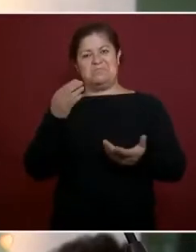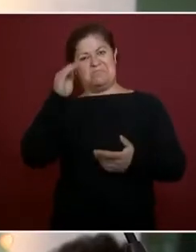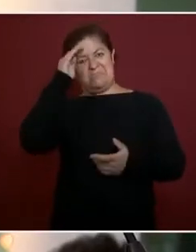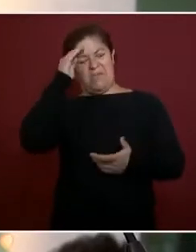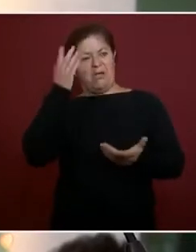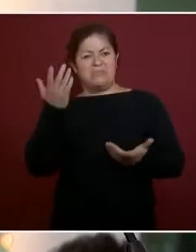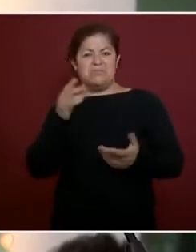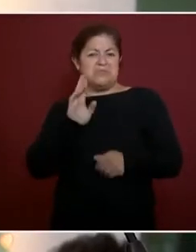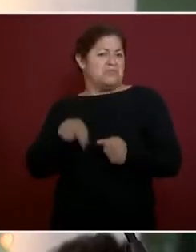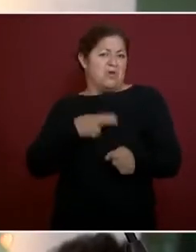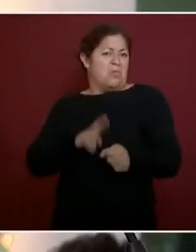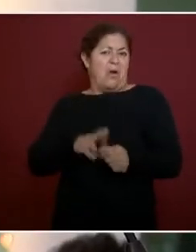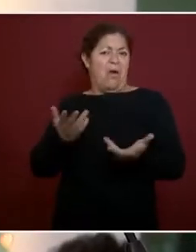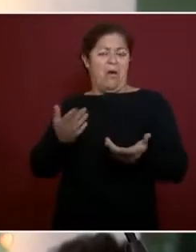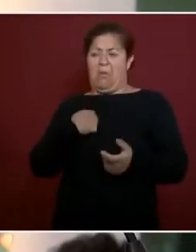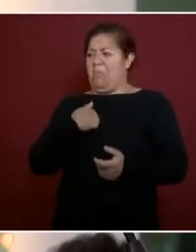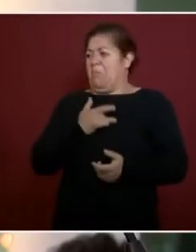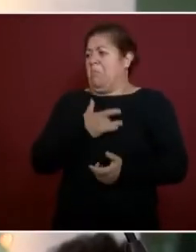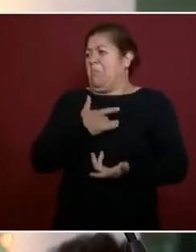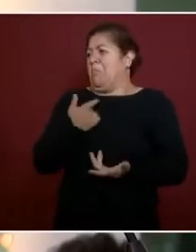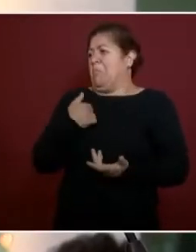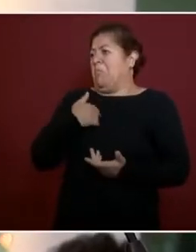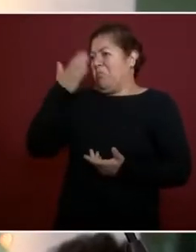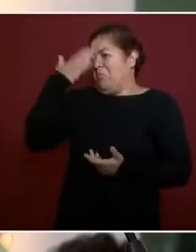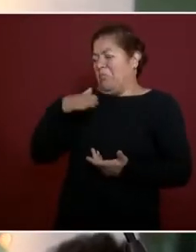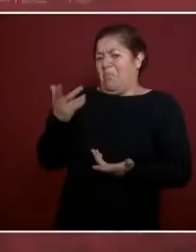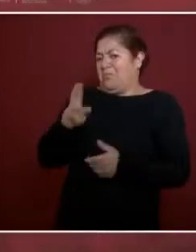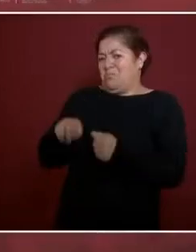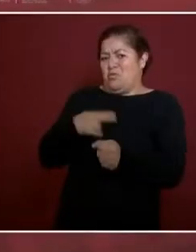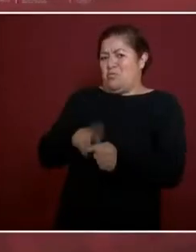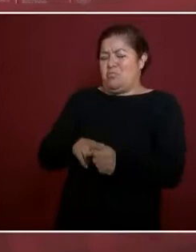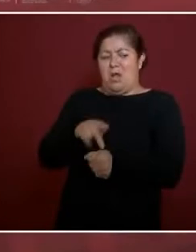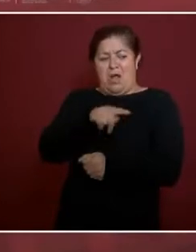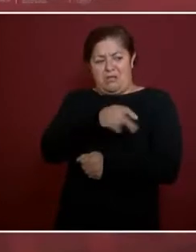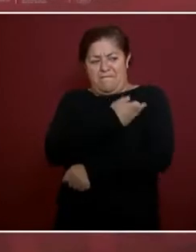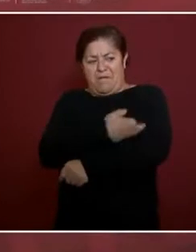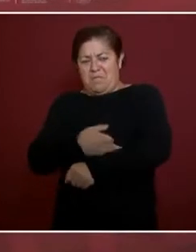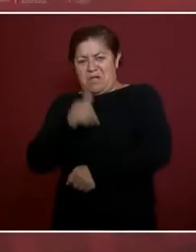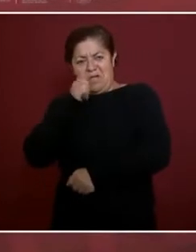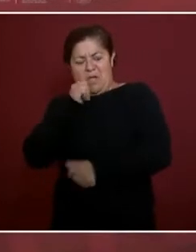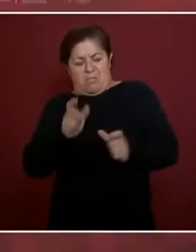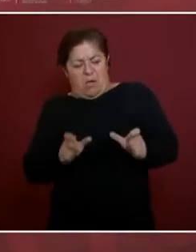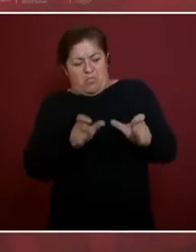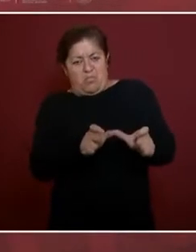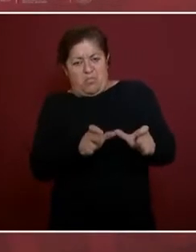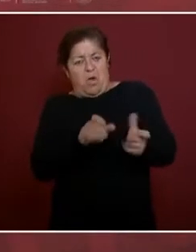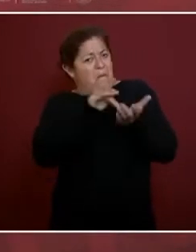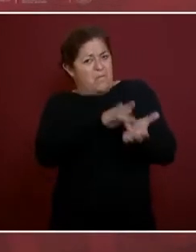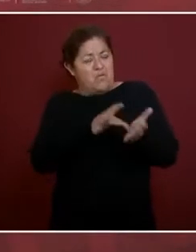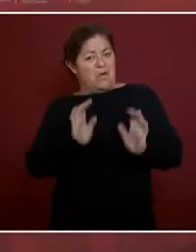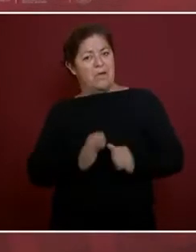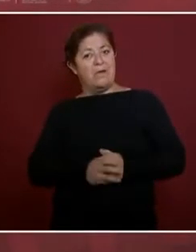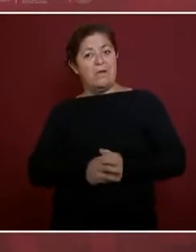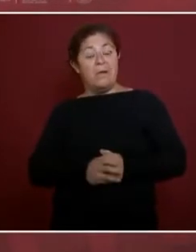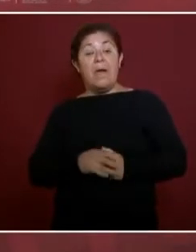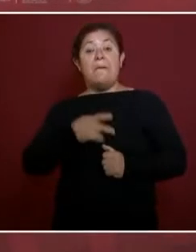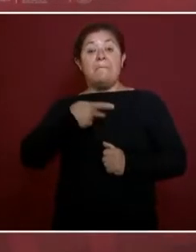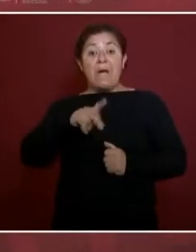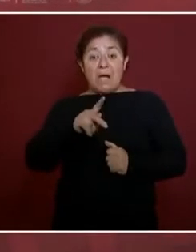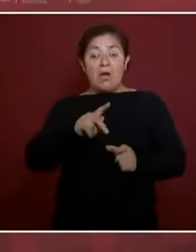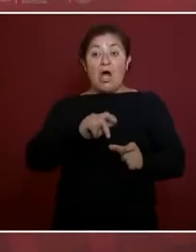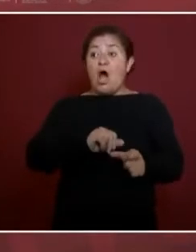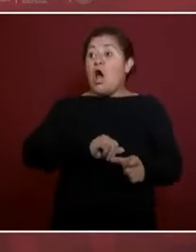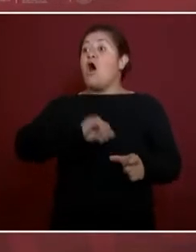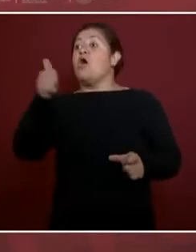resulta que no lo es en otras partes,